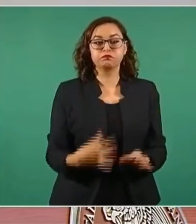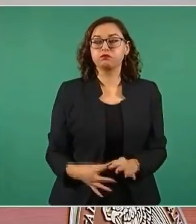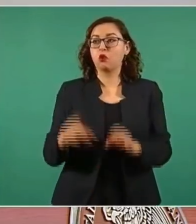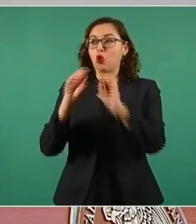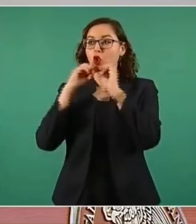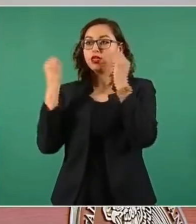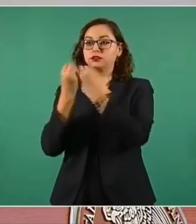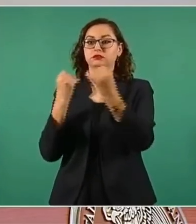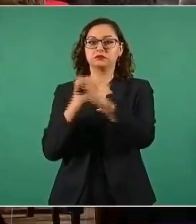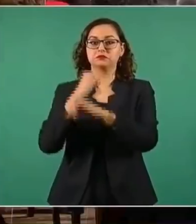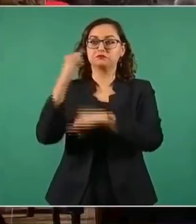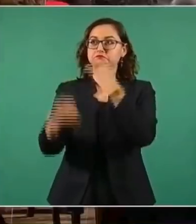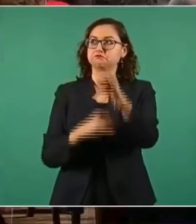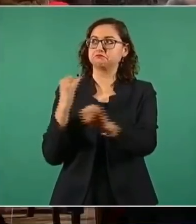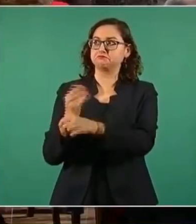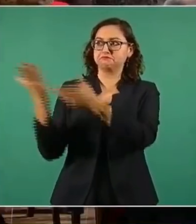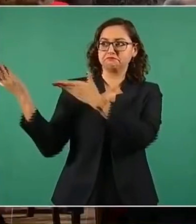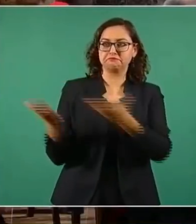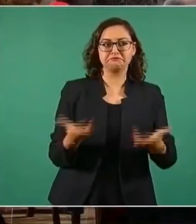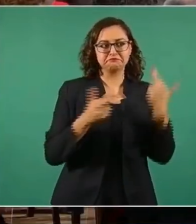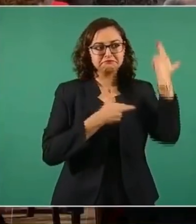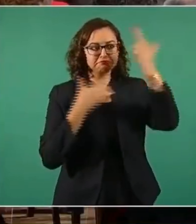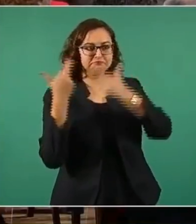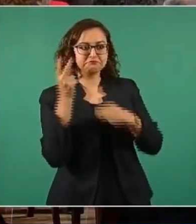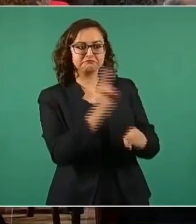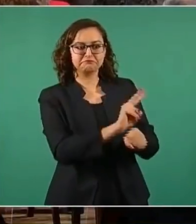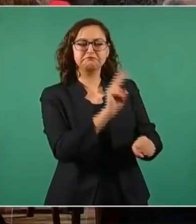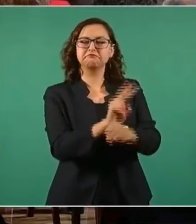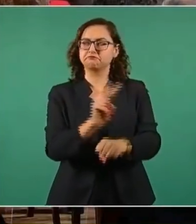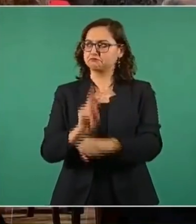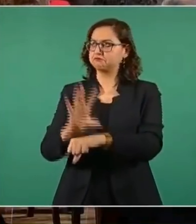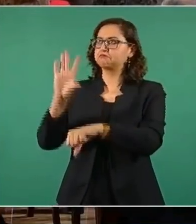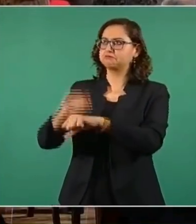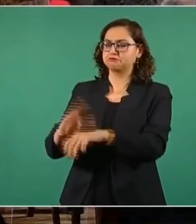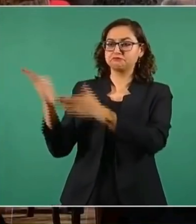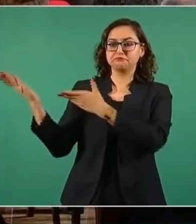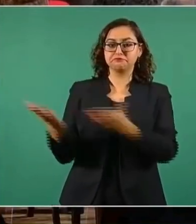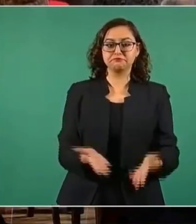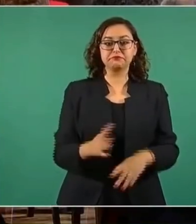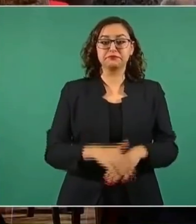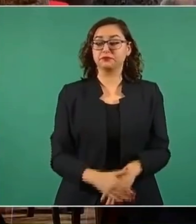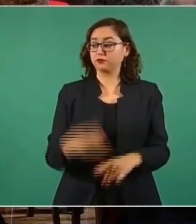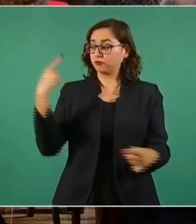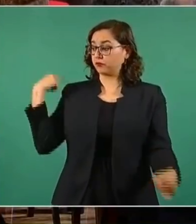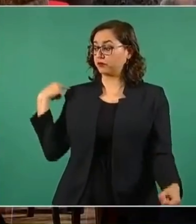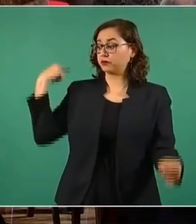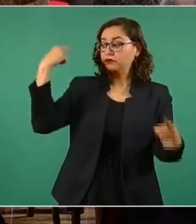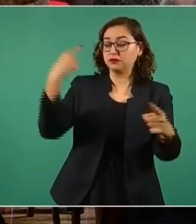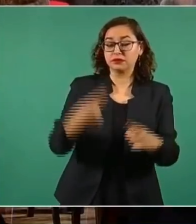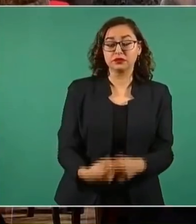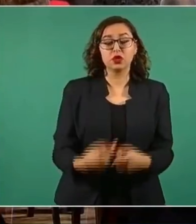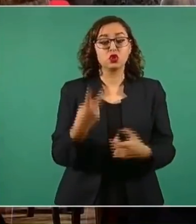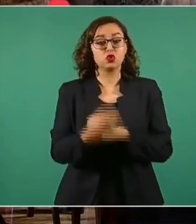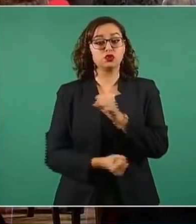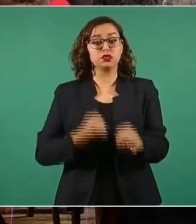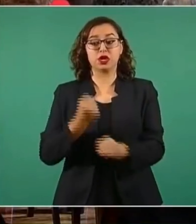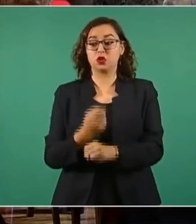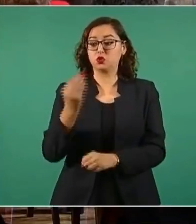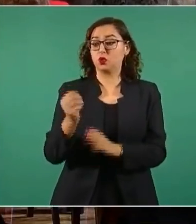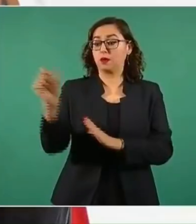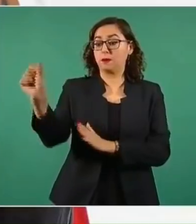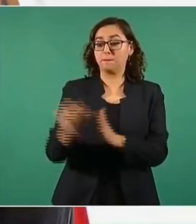En estos 34 meses sólo ha ocurrido un apagón importante. No se ha presentado una crisis